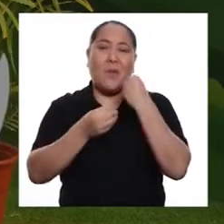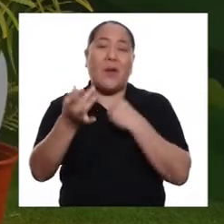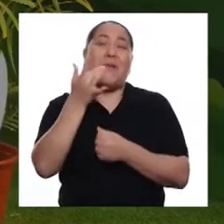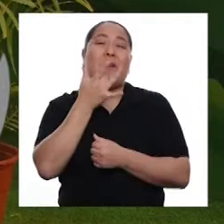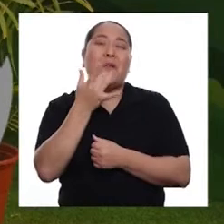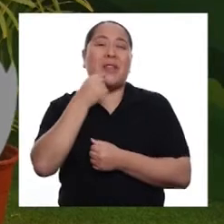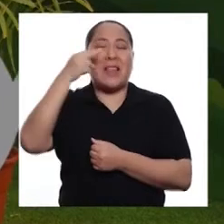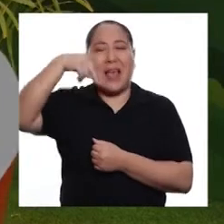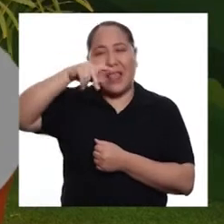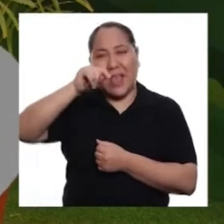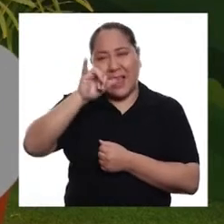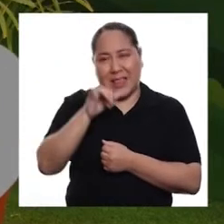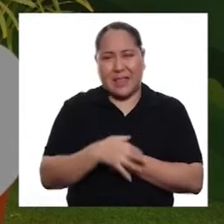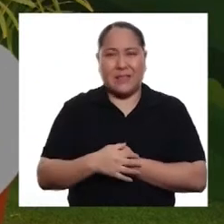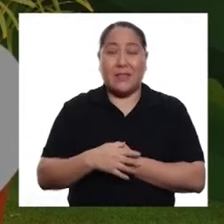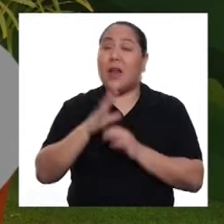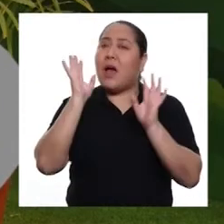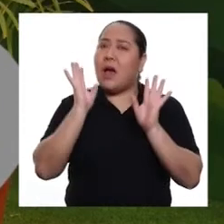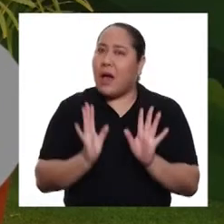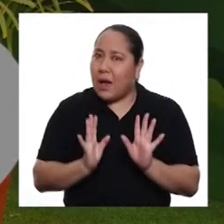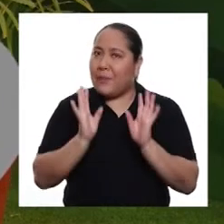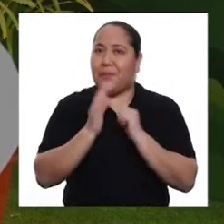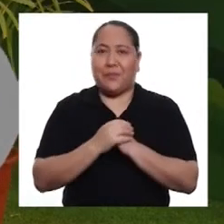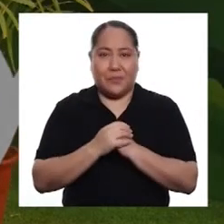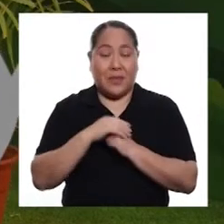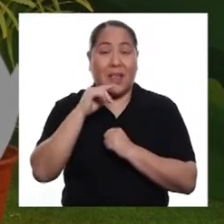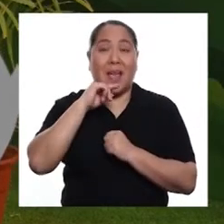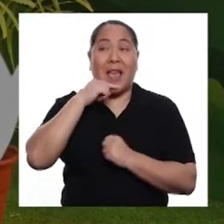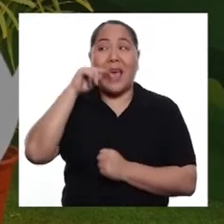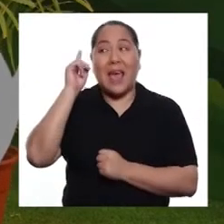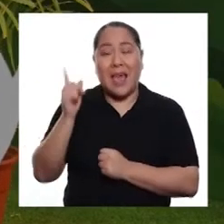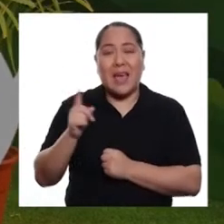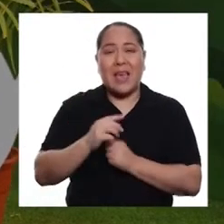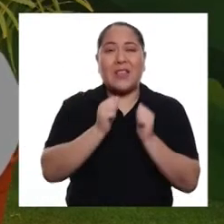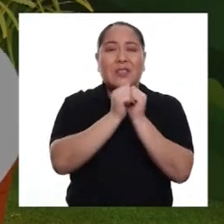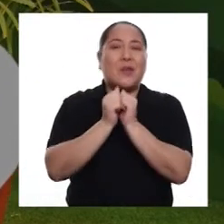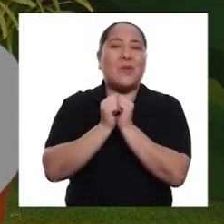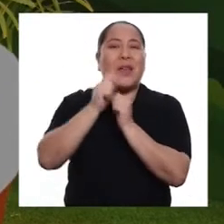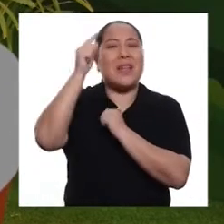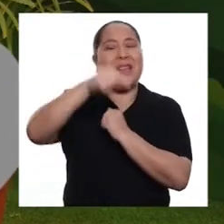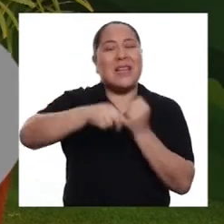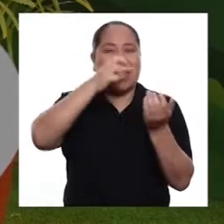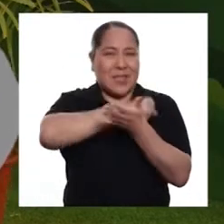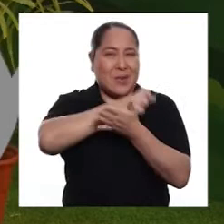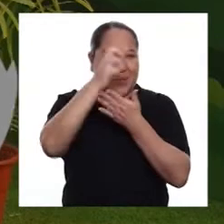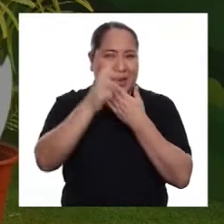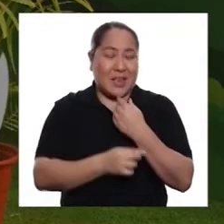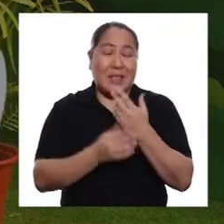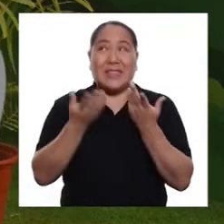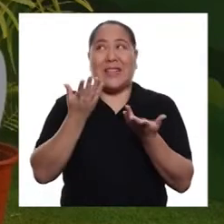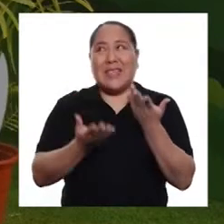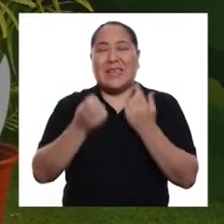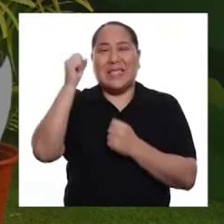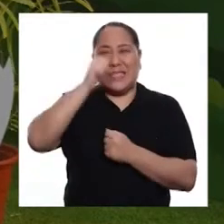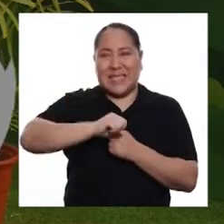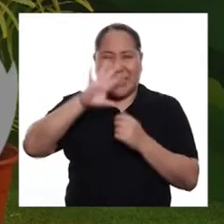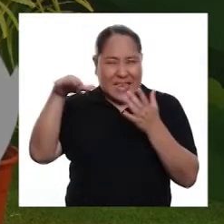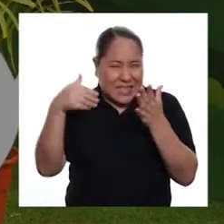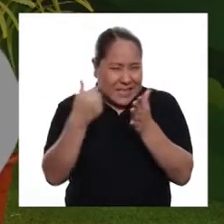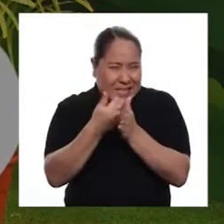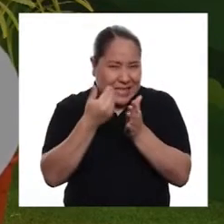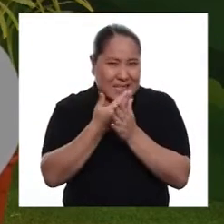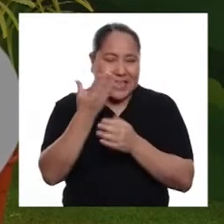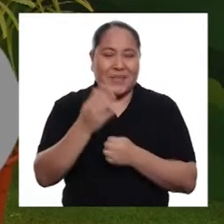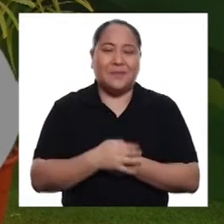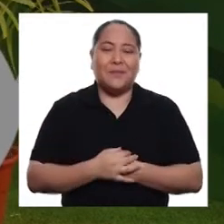es el plato favorito de Nati! ¡A propósito! ¡Ella nos acompañará en este programa! ¡Seguro ya